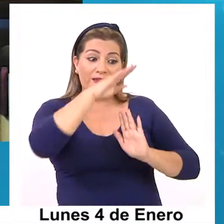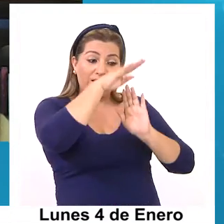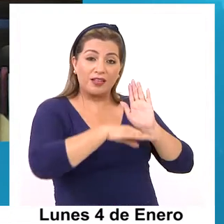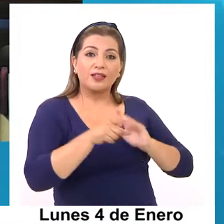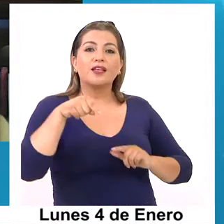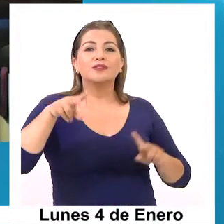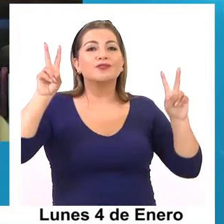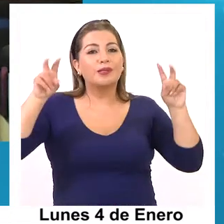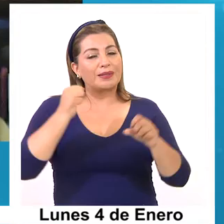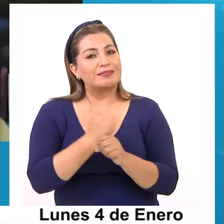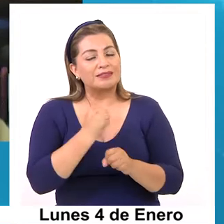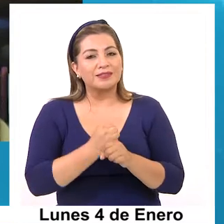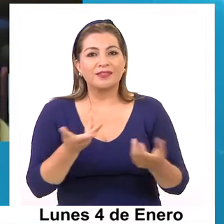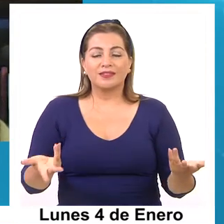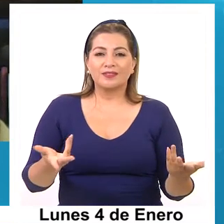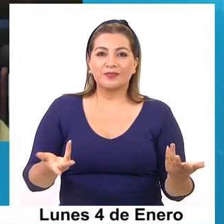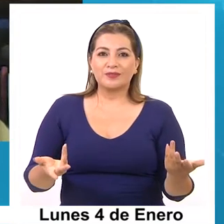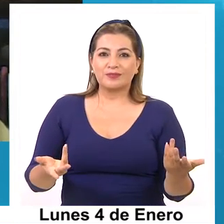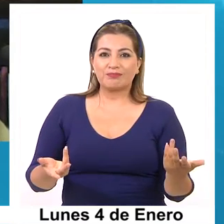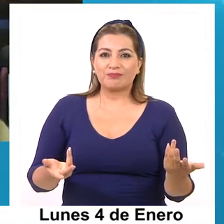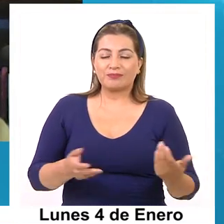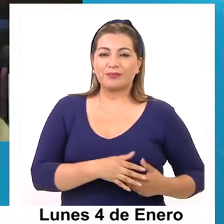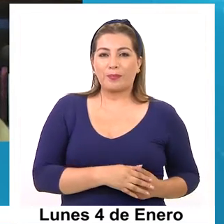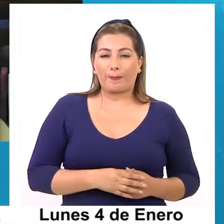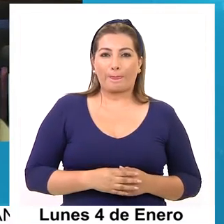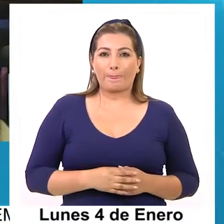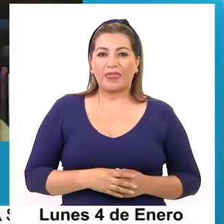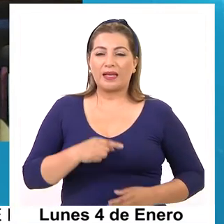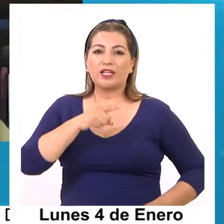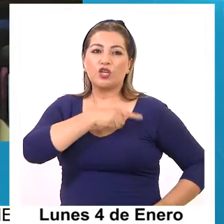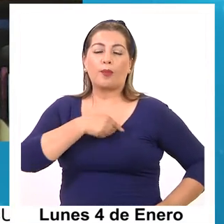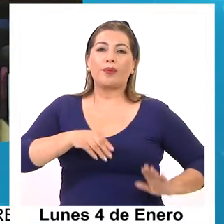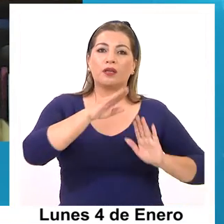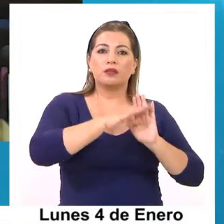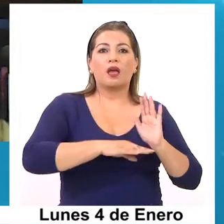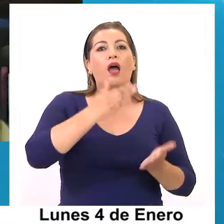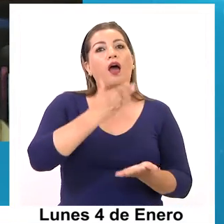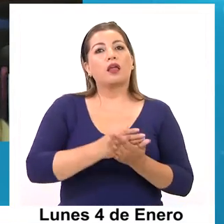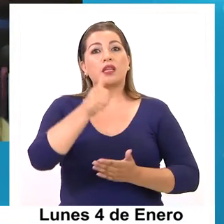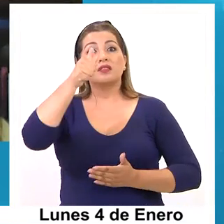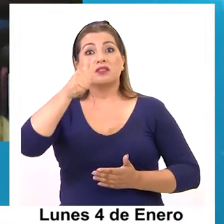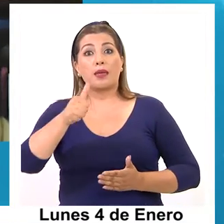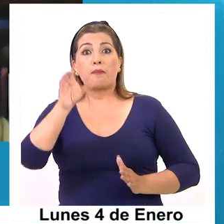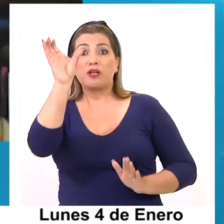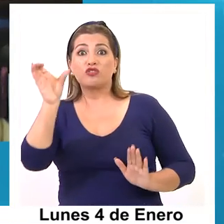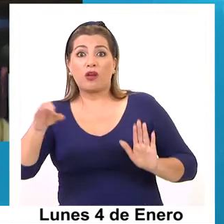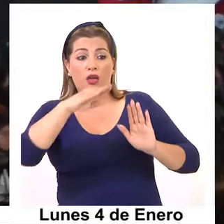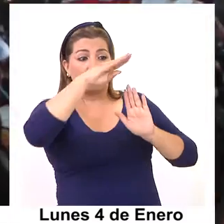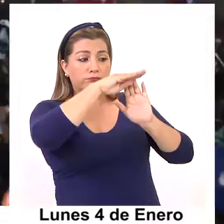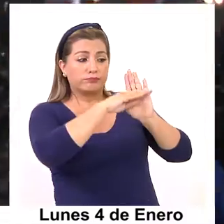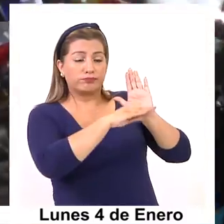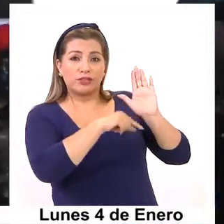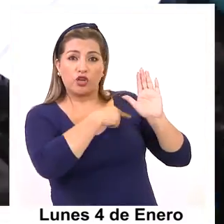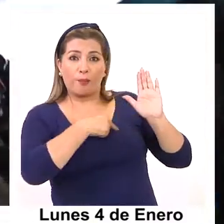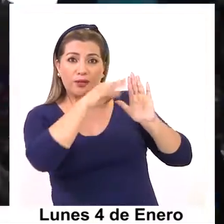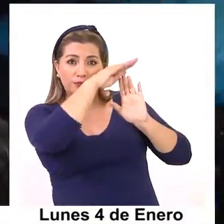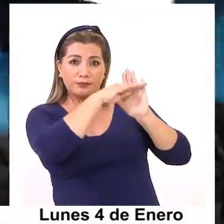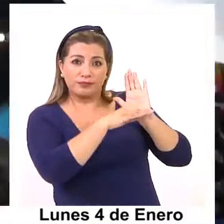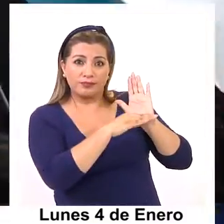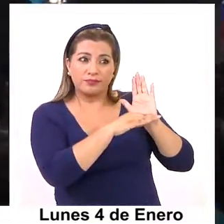estamos trabajando, ya para ir en una lista que podemos ir hasta seis personas, podemos,